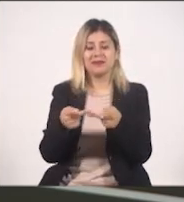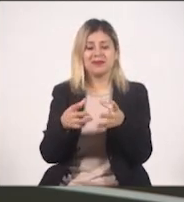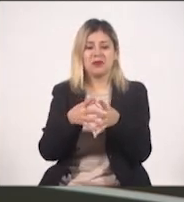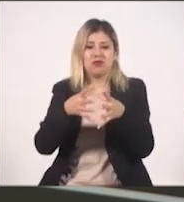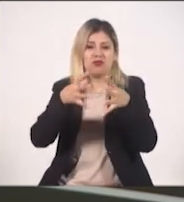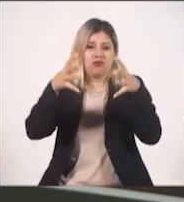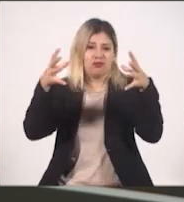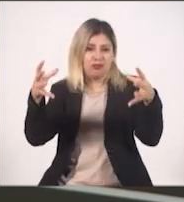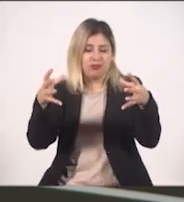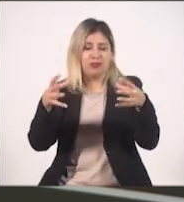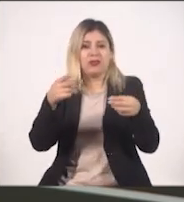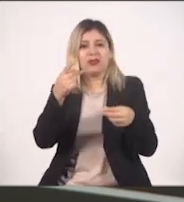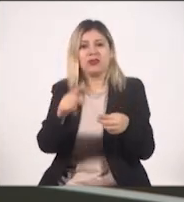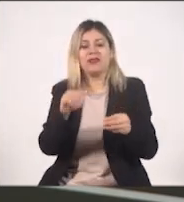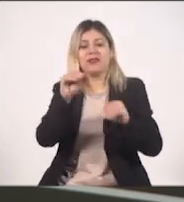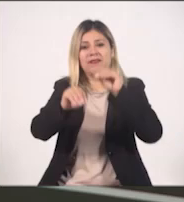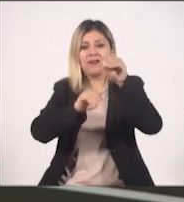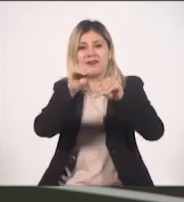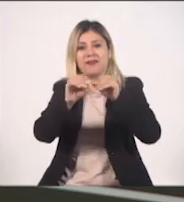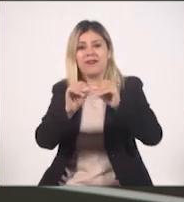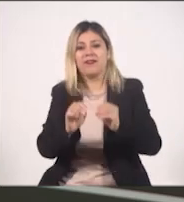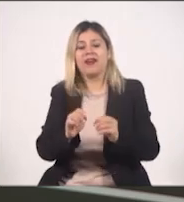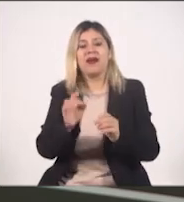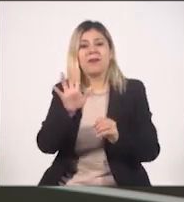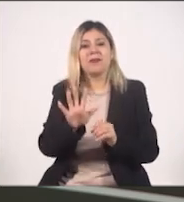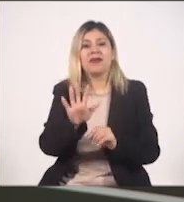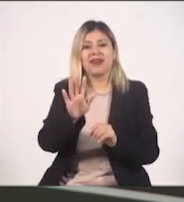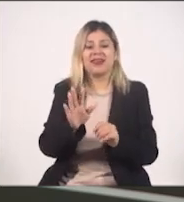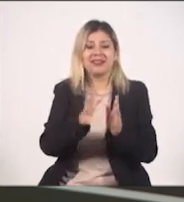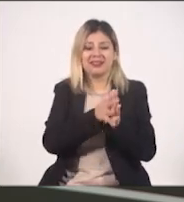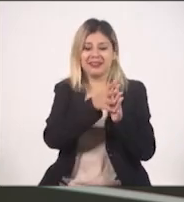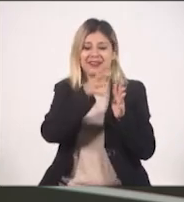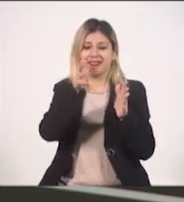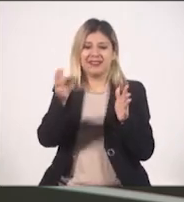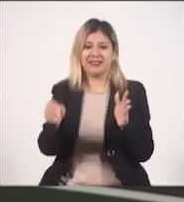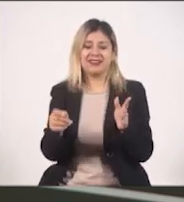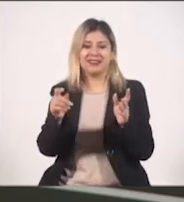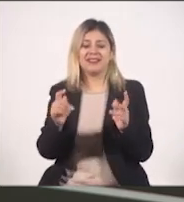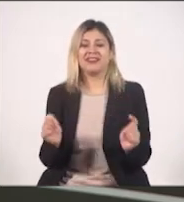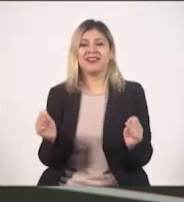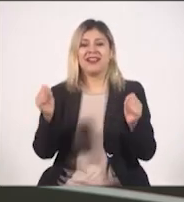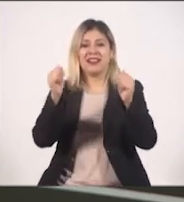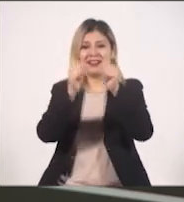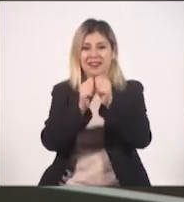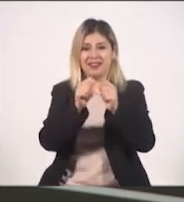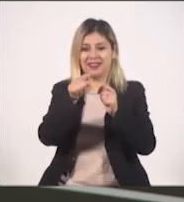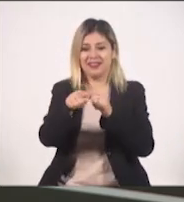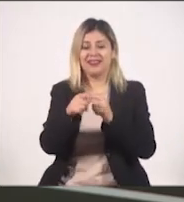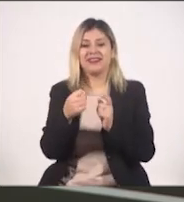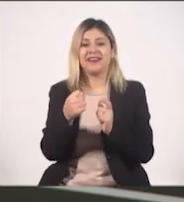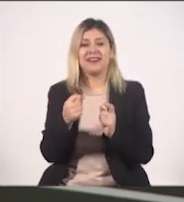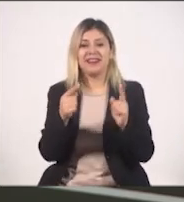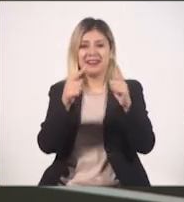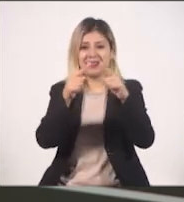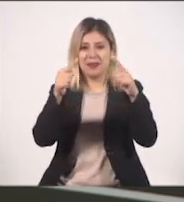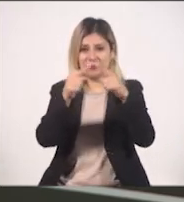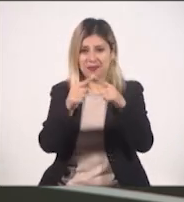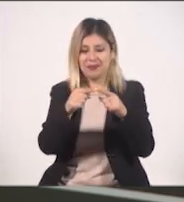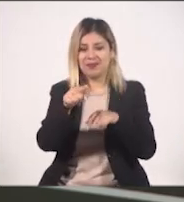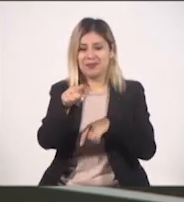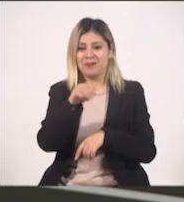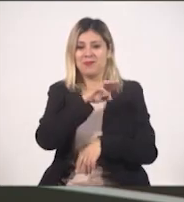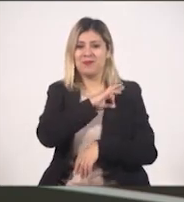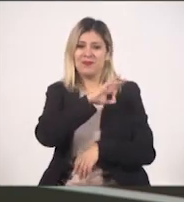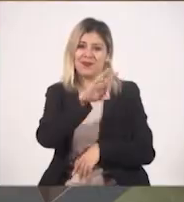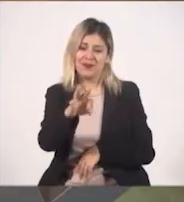de la torre del templo. Bueno, es la invitación para todos, para que nos visiten en Chiquilistlán y puedan disfrutar de este gran